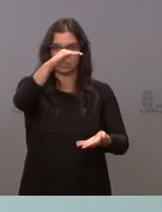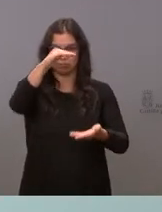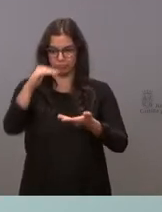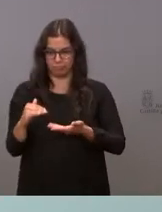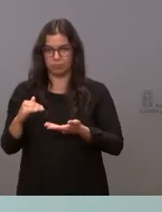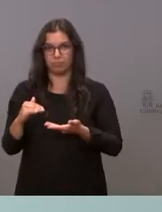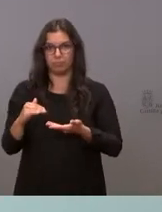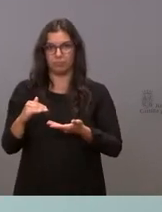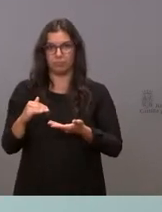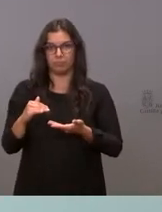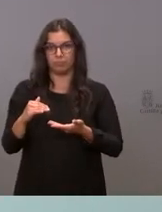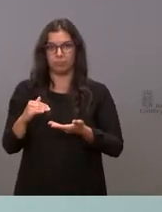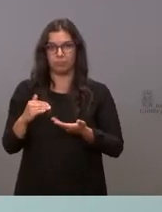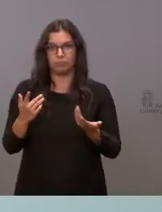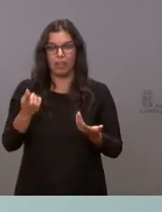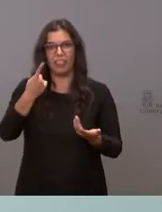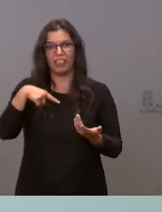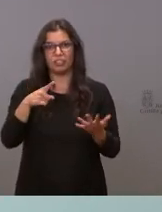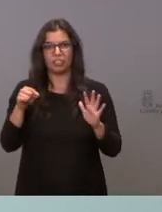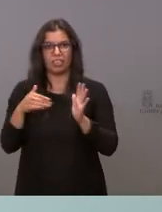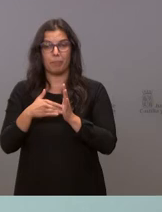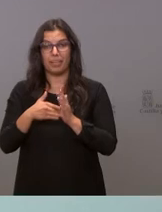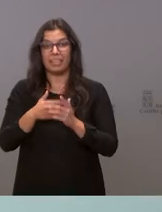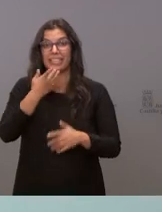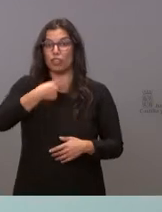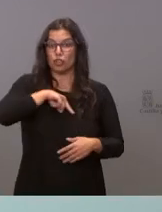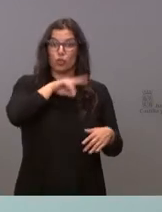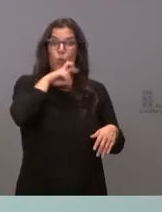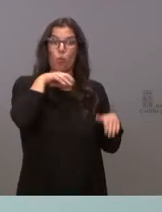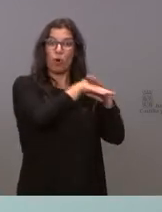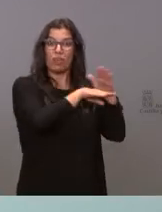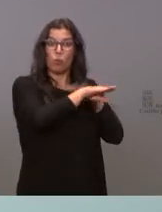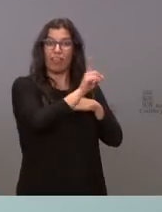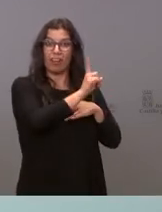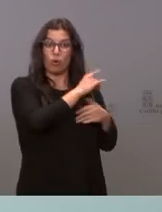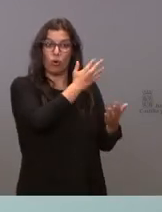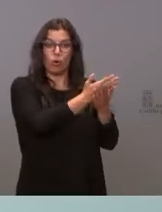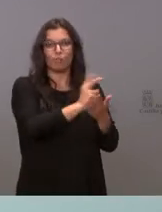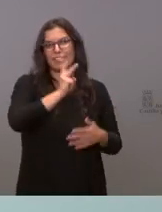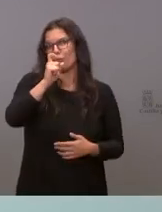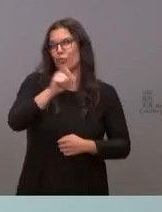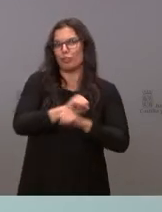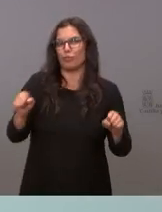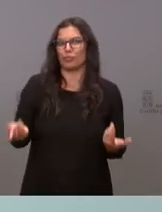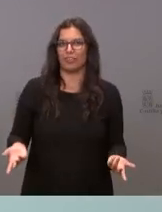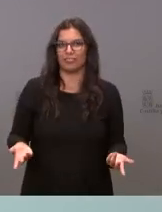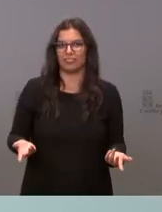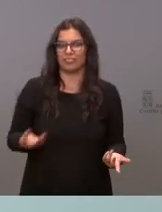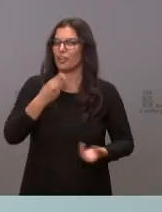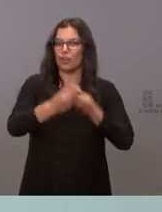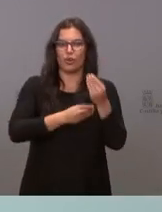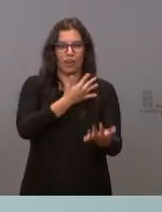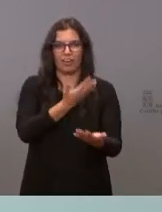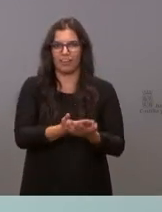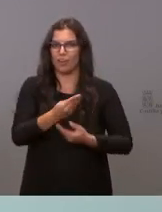ritmo de 160.000. Si no hubiéramos hecho esto, tendríamos a la población sin sus segundas dosis. Y he de